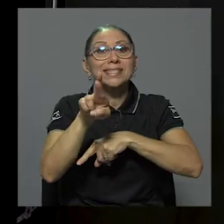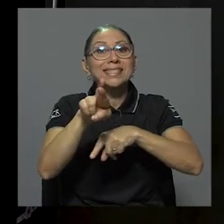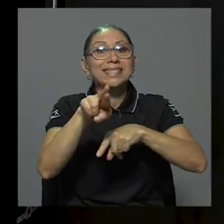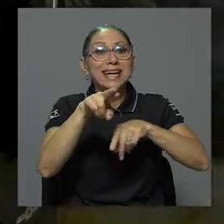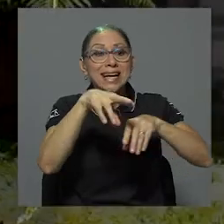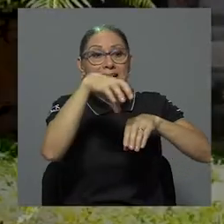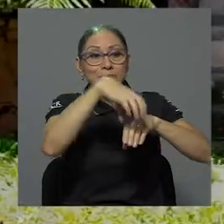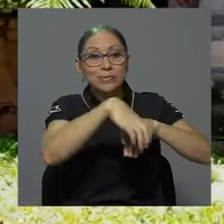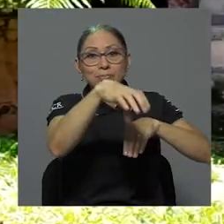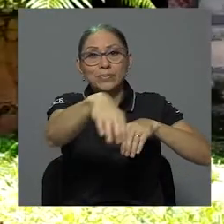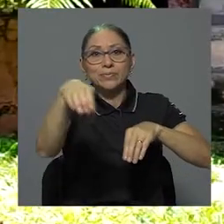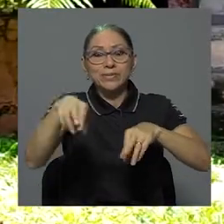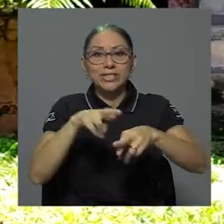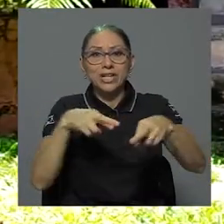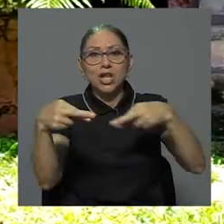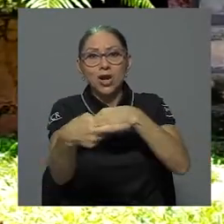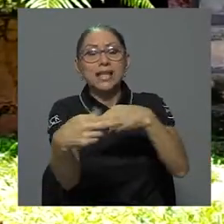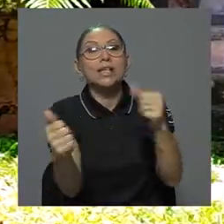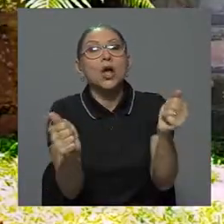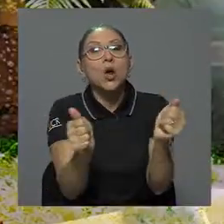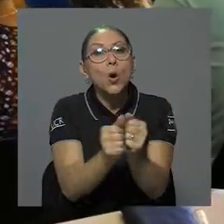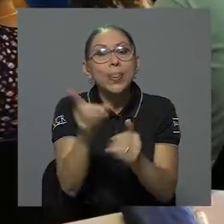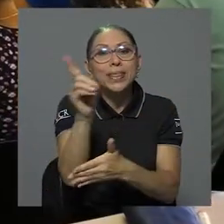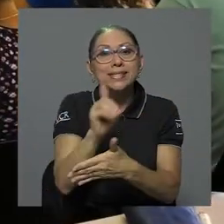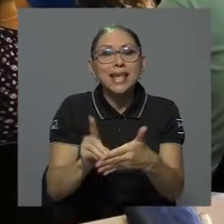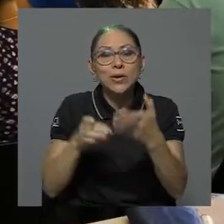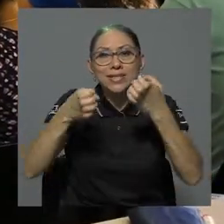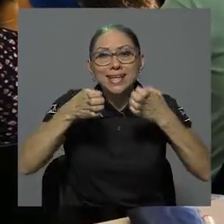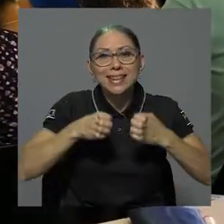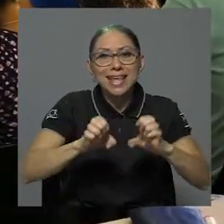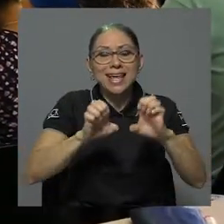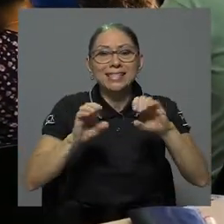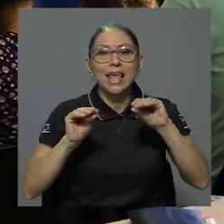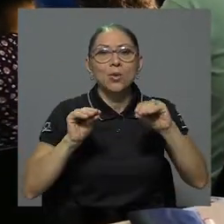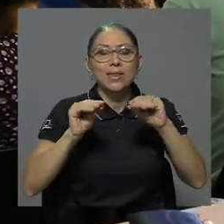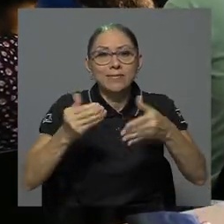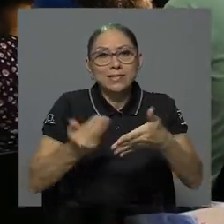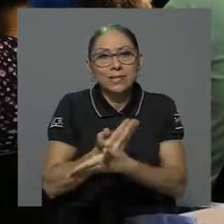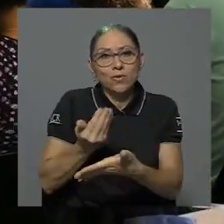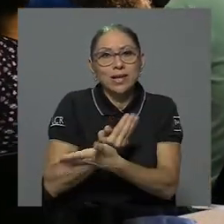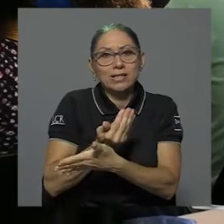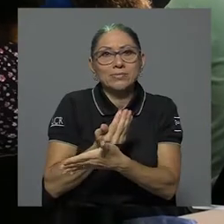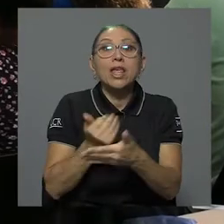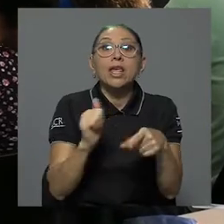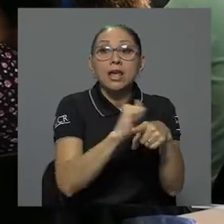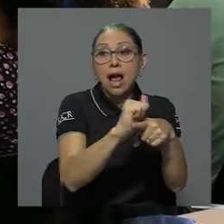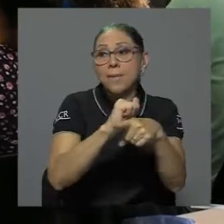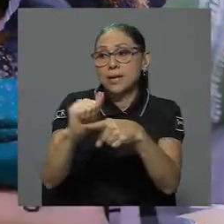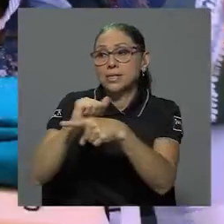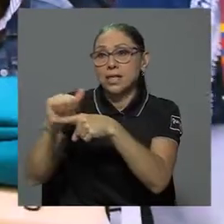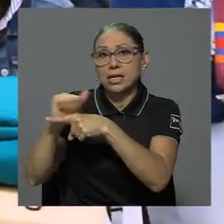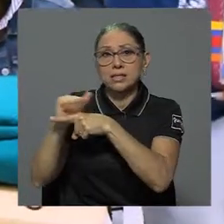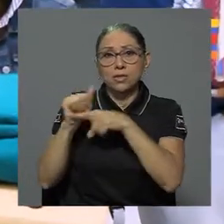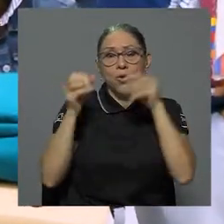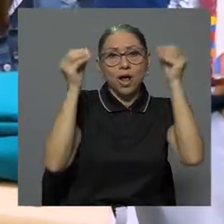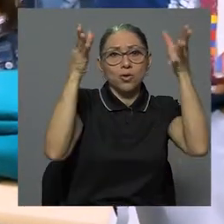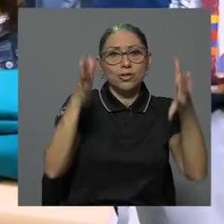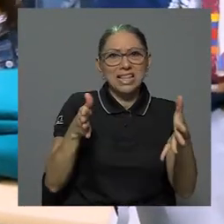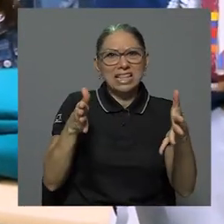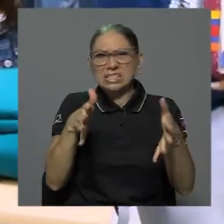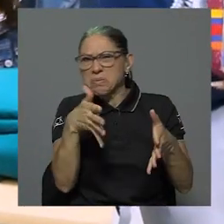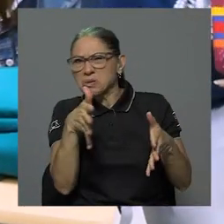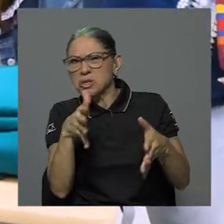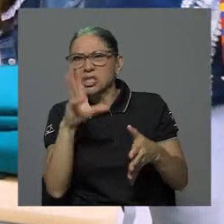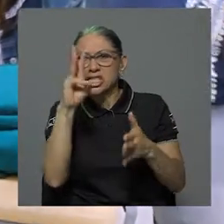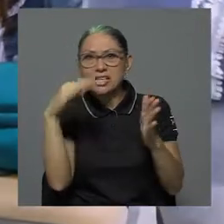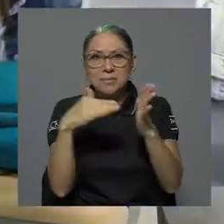la implementación del diseño de estrategias educativas innovadoras y la capacitación a un personal docente cercano a las 6